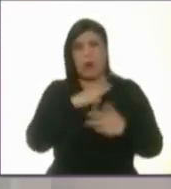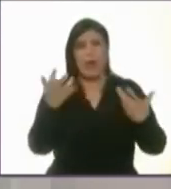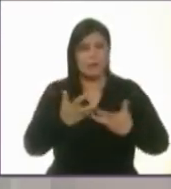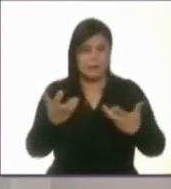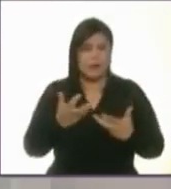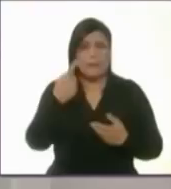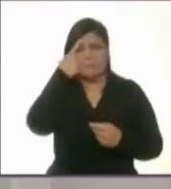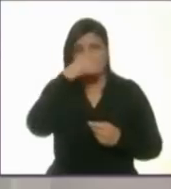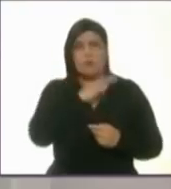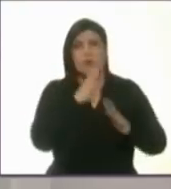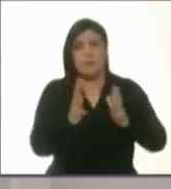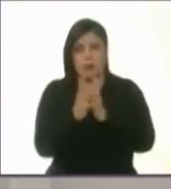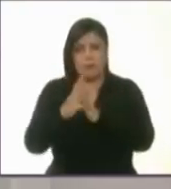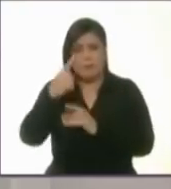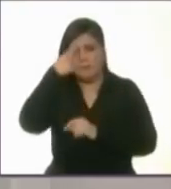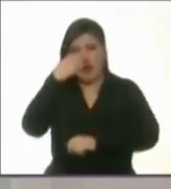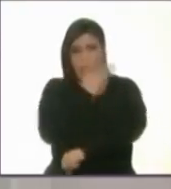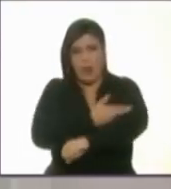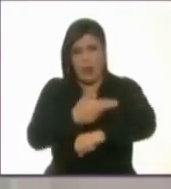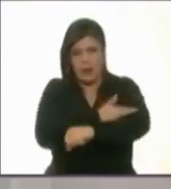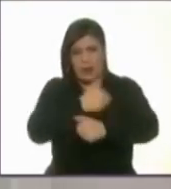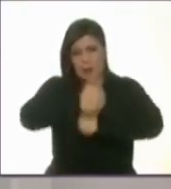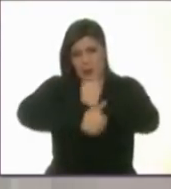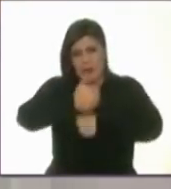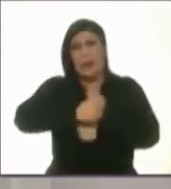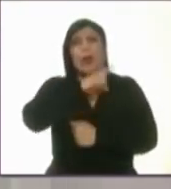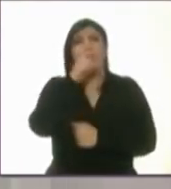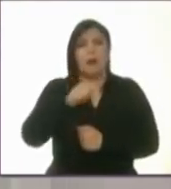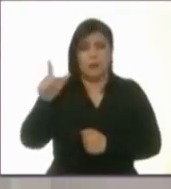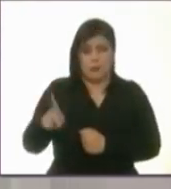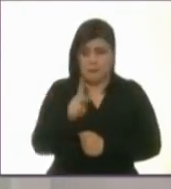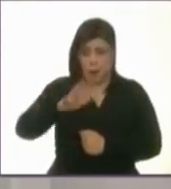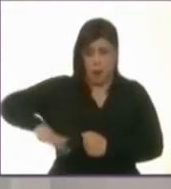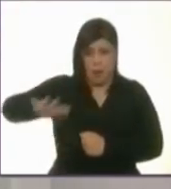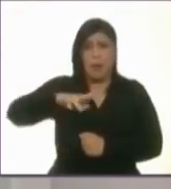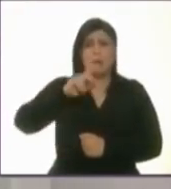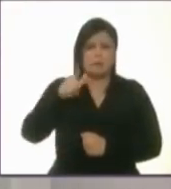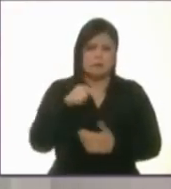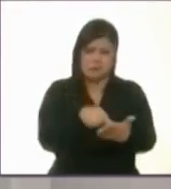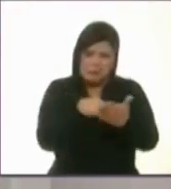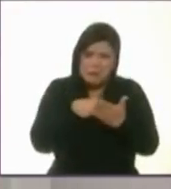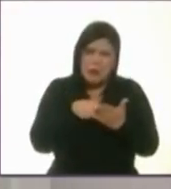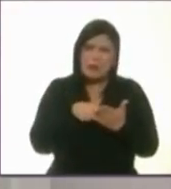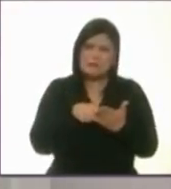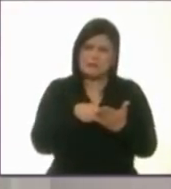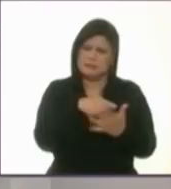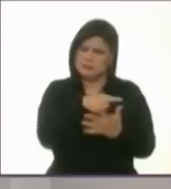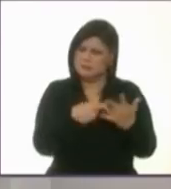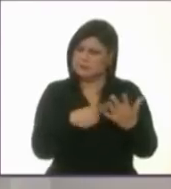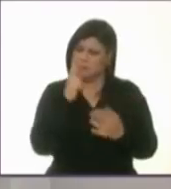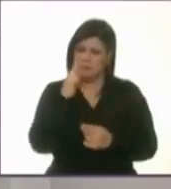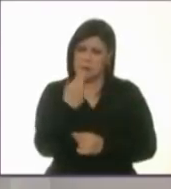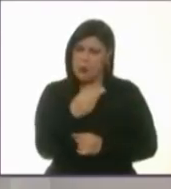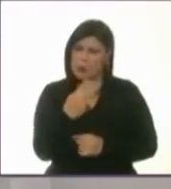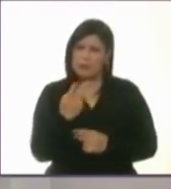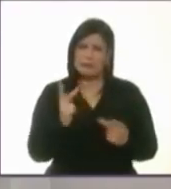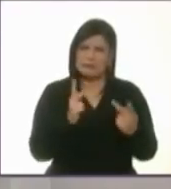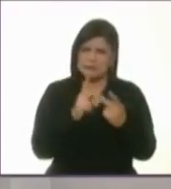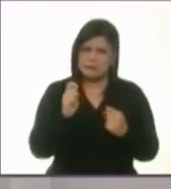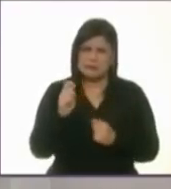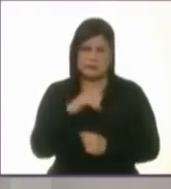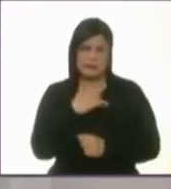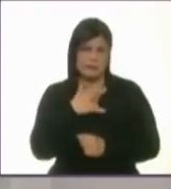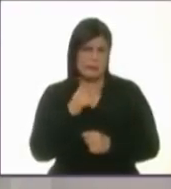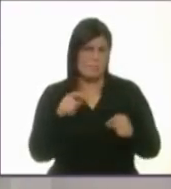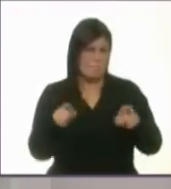participar en estas licitaciones públicas que después nos damos cuenta que tienen nombres comunes, incluso hay algunas con los mismos